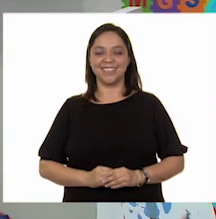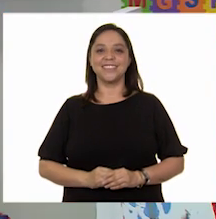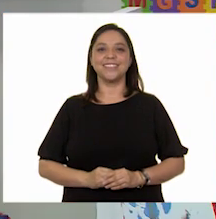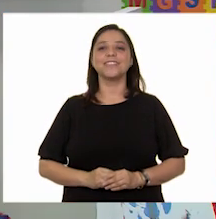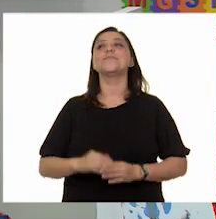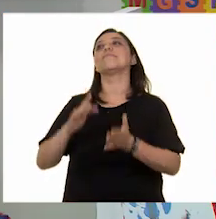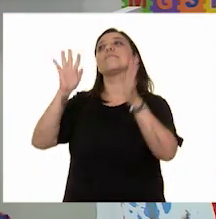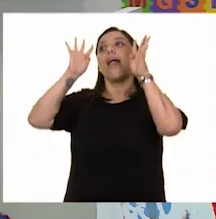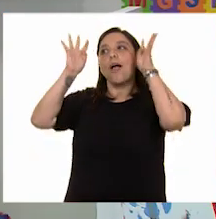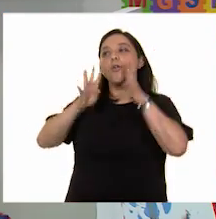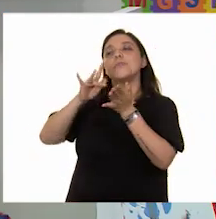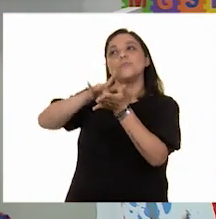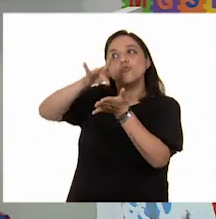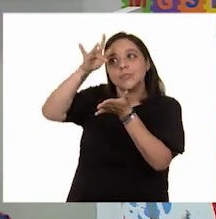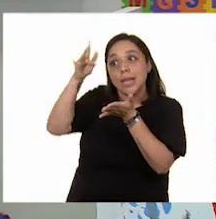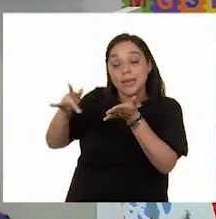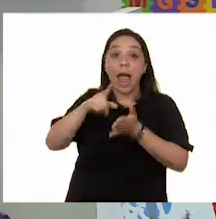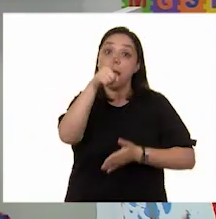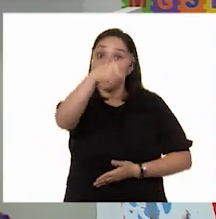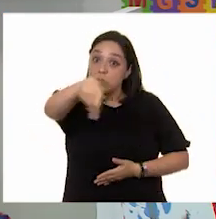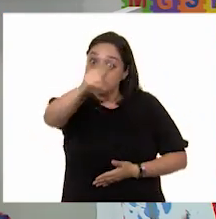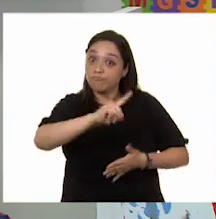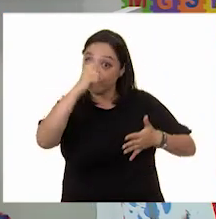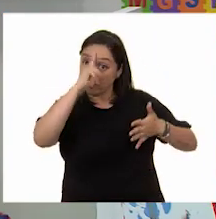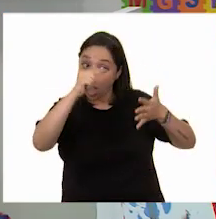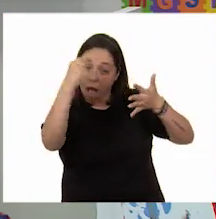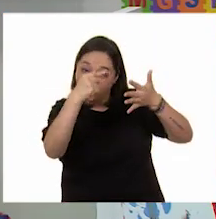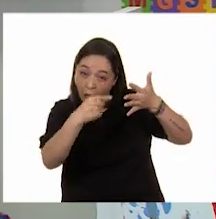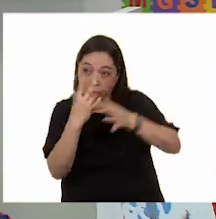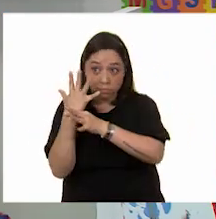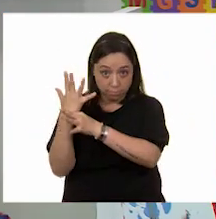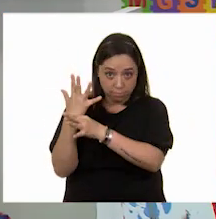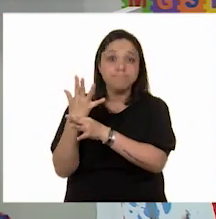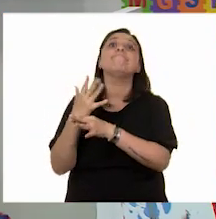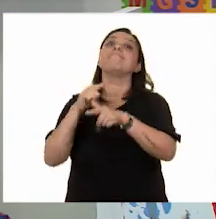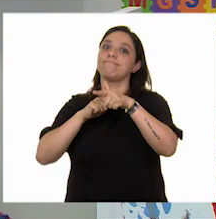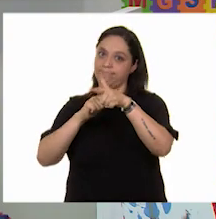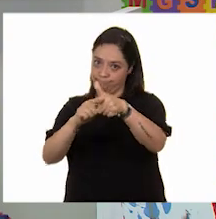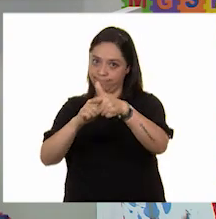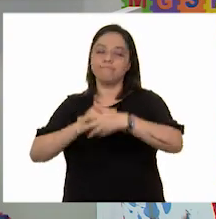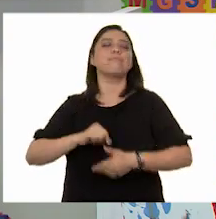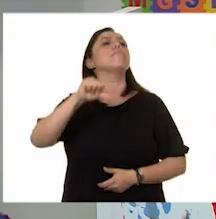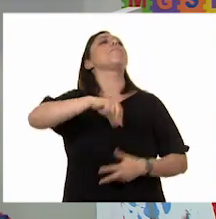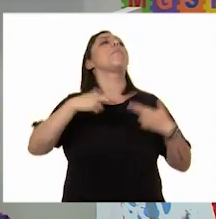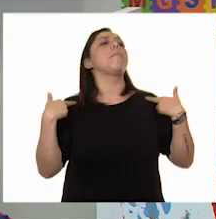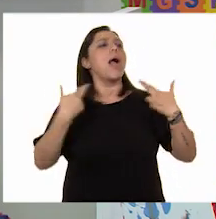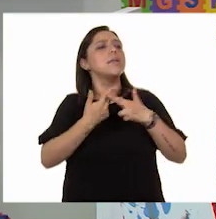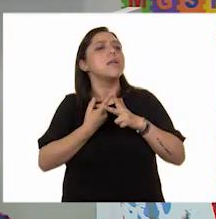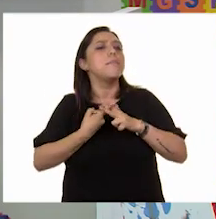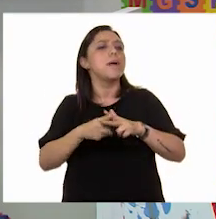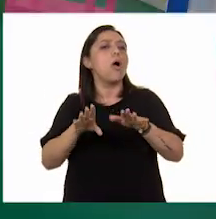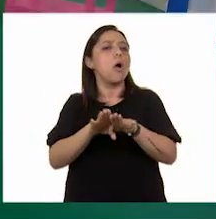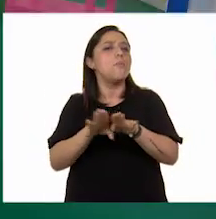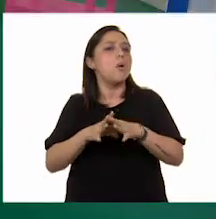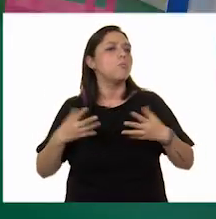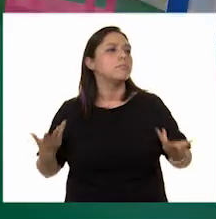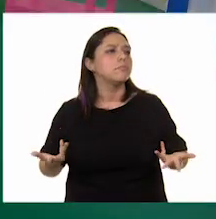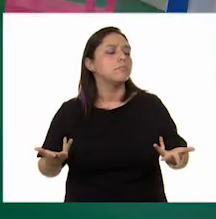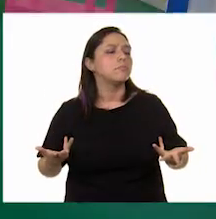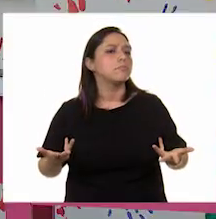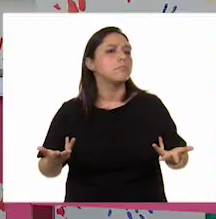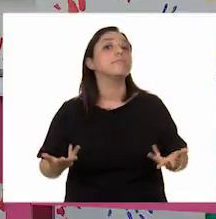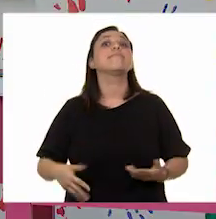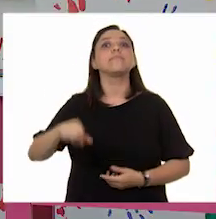Gracias a Jolisto. Recuerden seguir sus indicaciones, niñas y niños. Maestra, ¿con qué comenzaremos el día de hoy? Ah, pues estamos